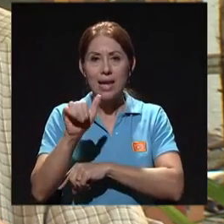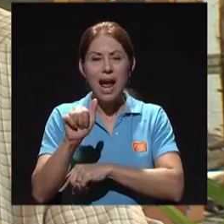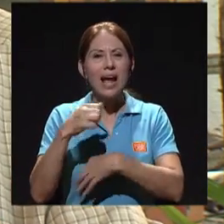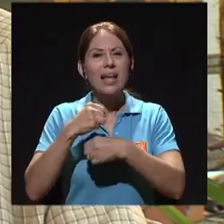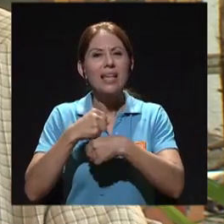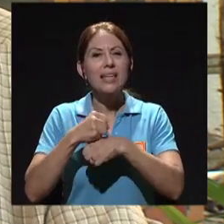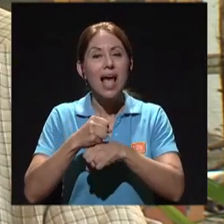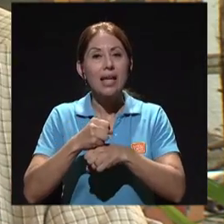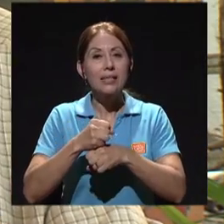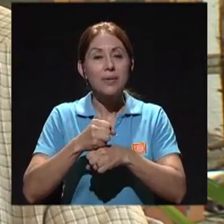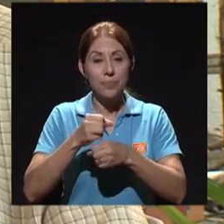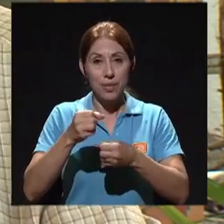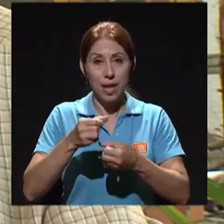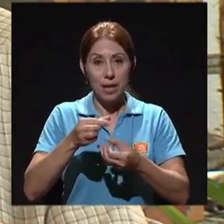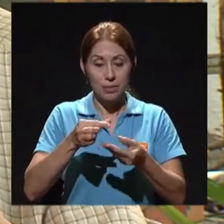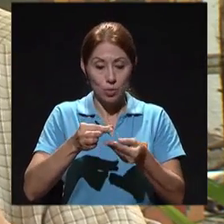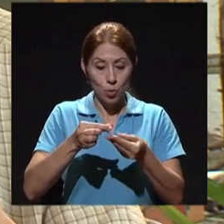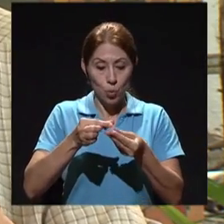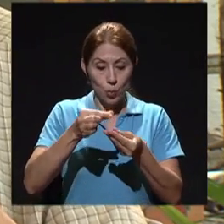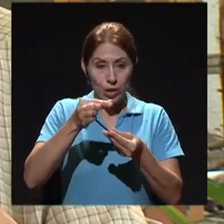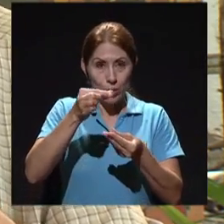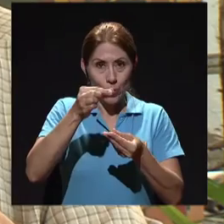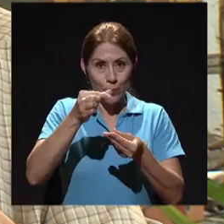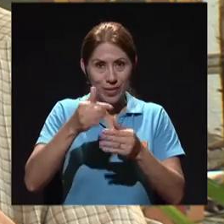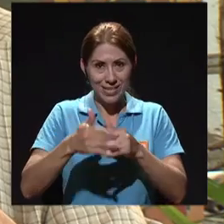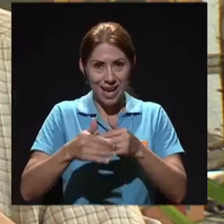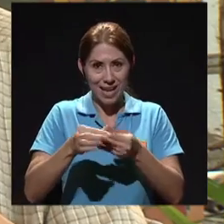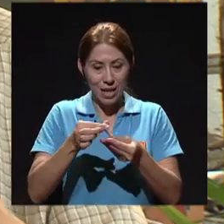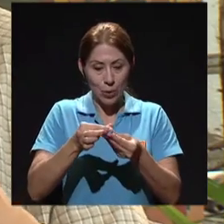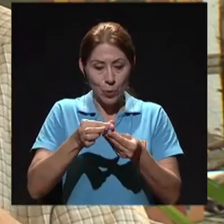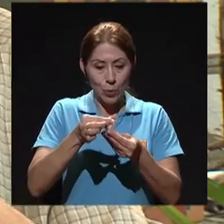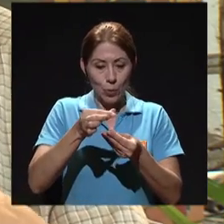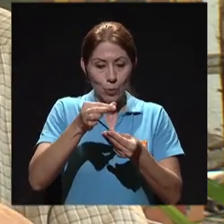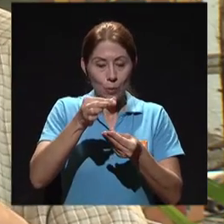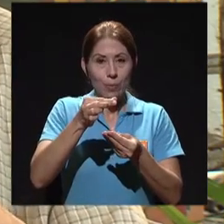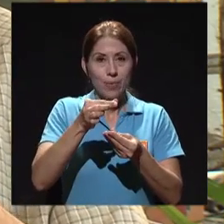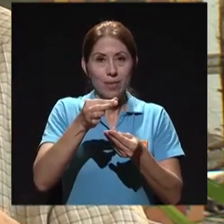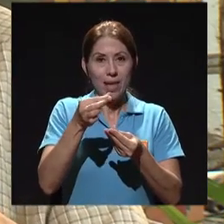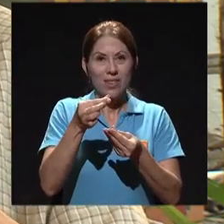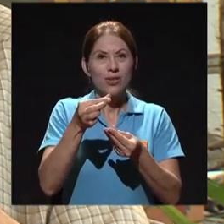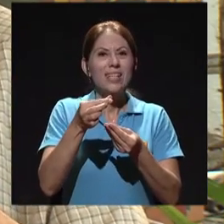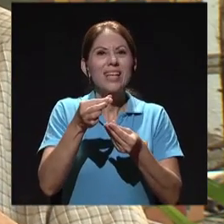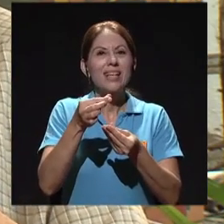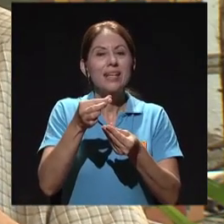el tubito se coge, por ejemplo, se pone en una centrífuga